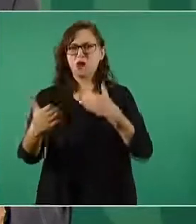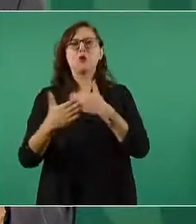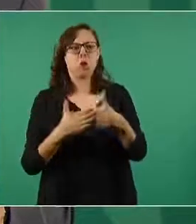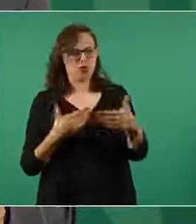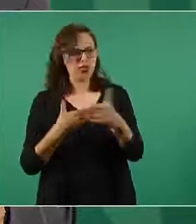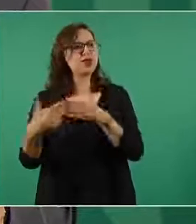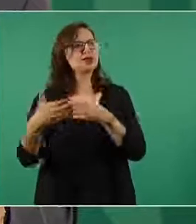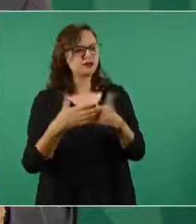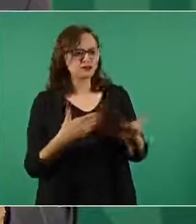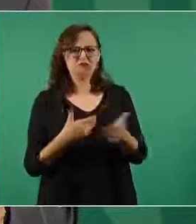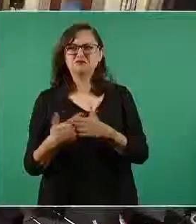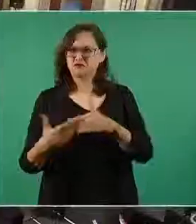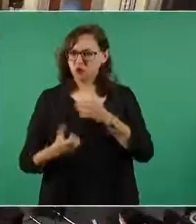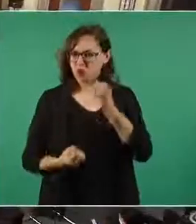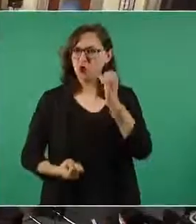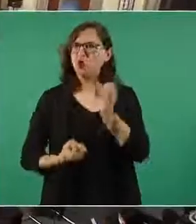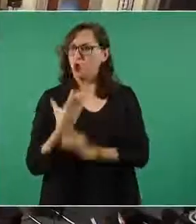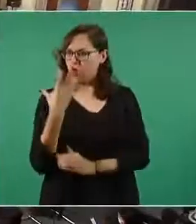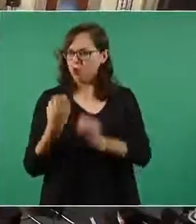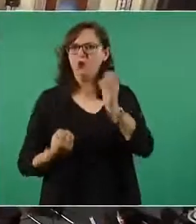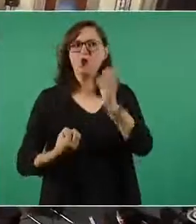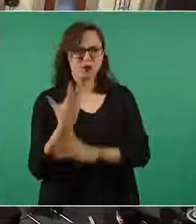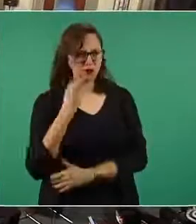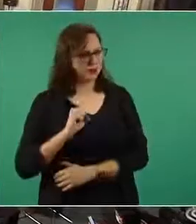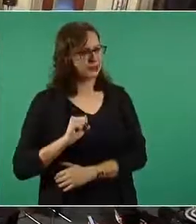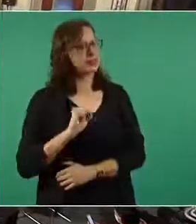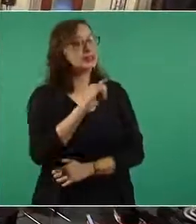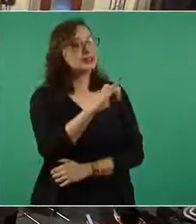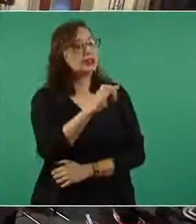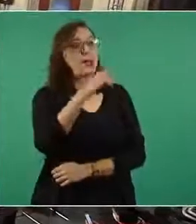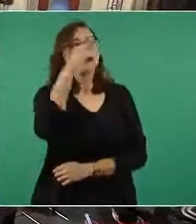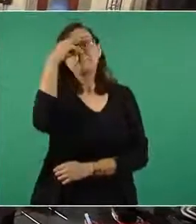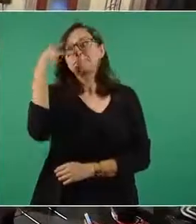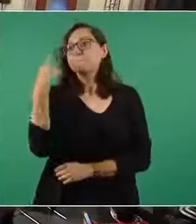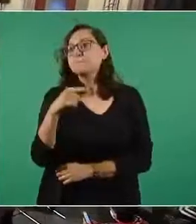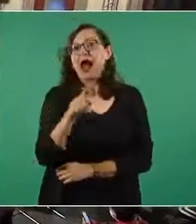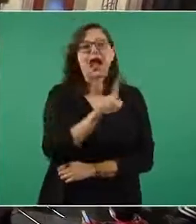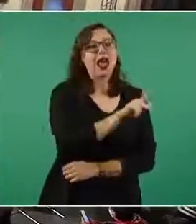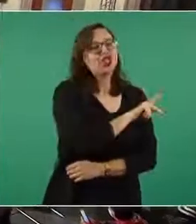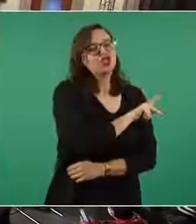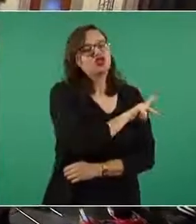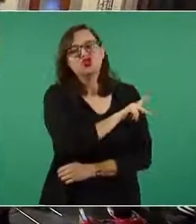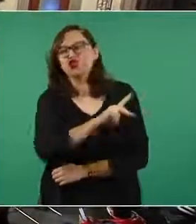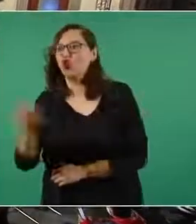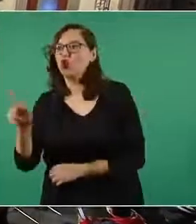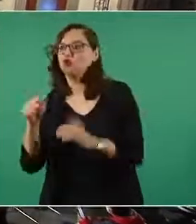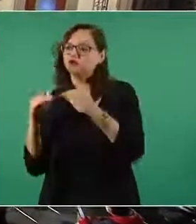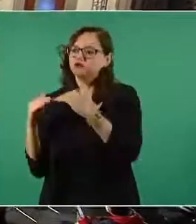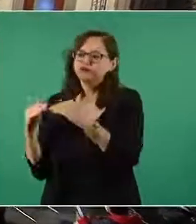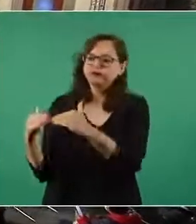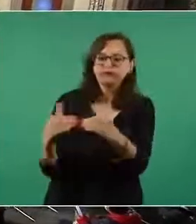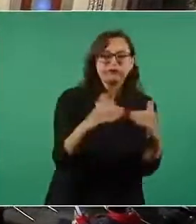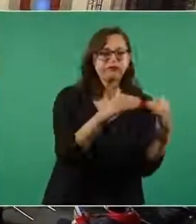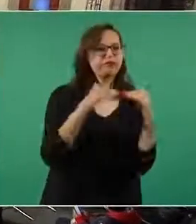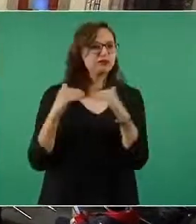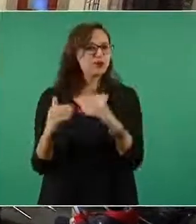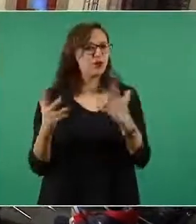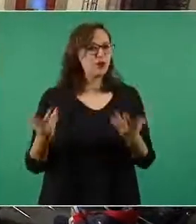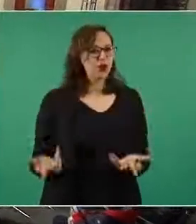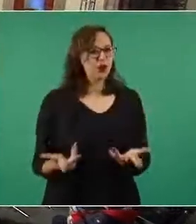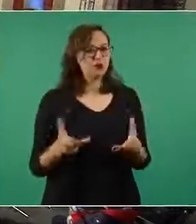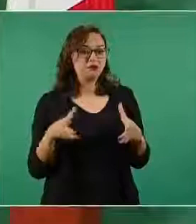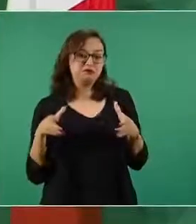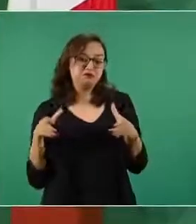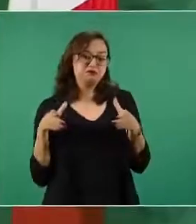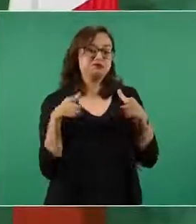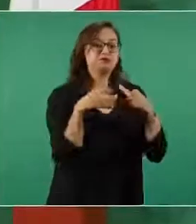no la modernidad para beneficio de las minorías, no convertir